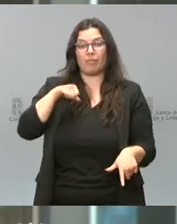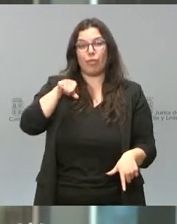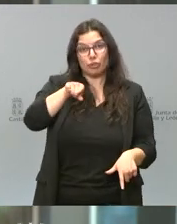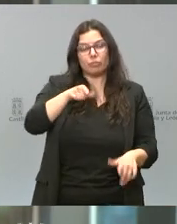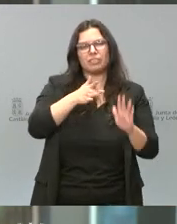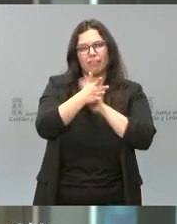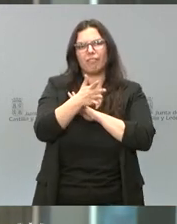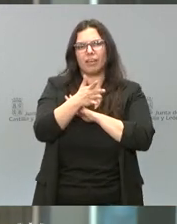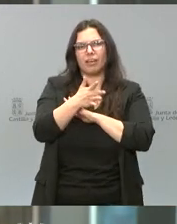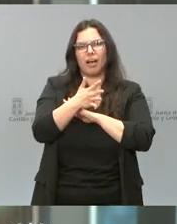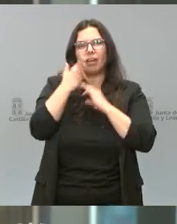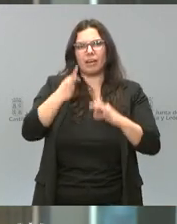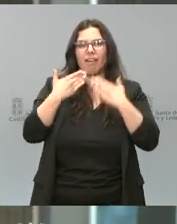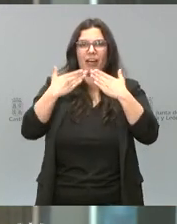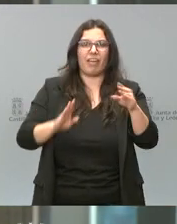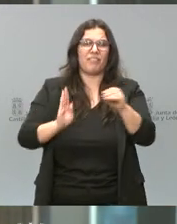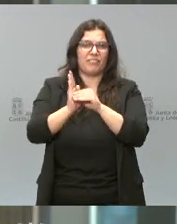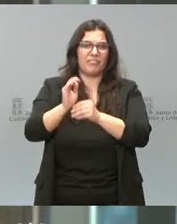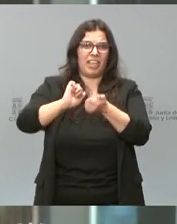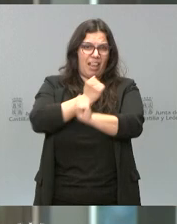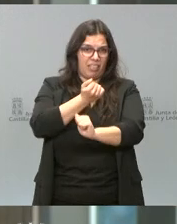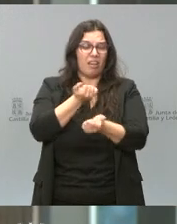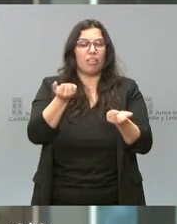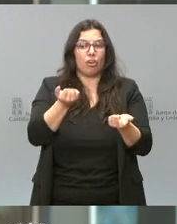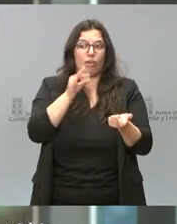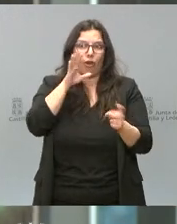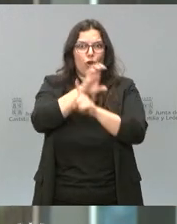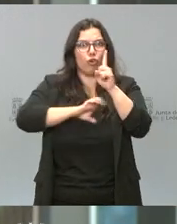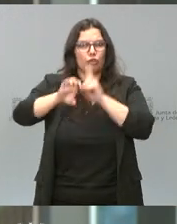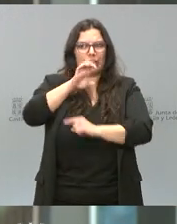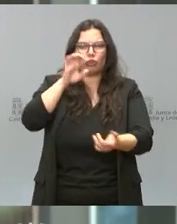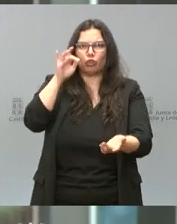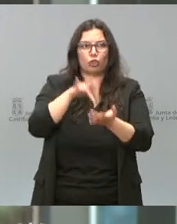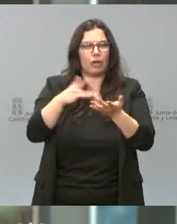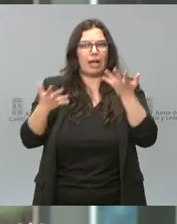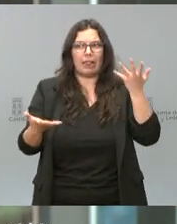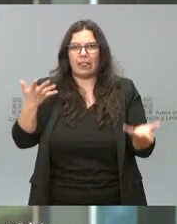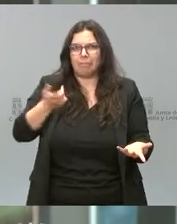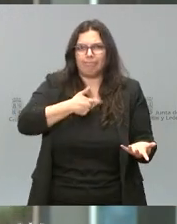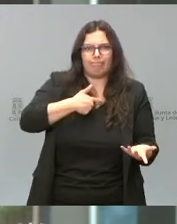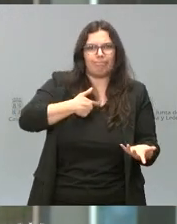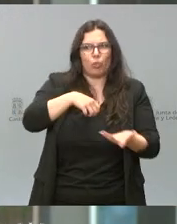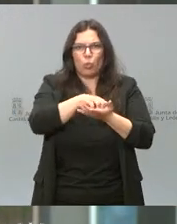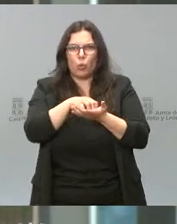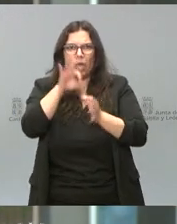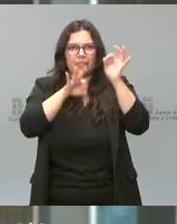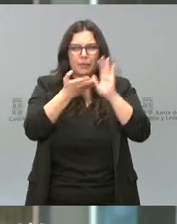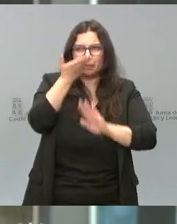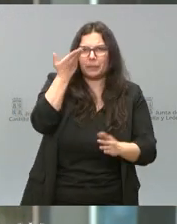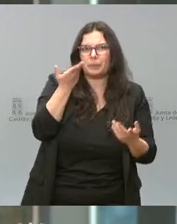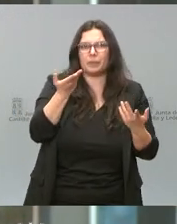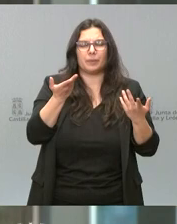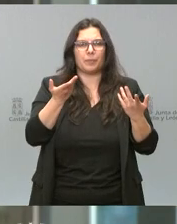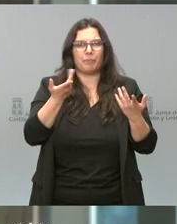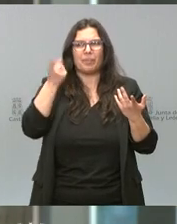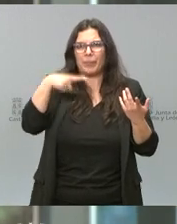la financiación en el contexto en el que nos encontramos con tanta incertidumbre. Subidas de tipos, también